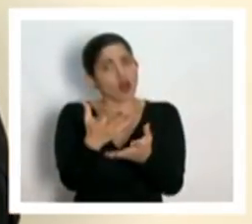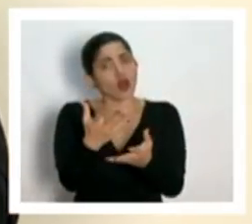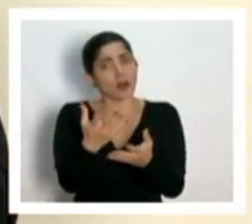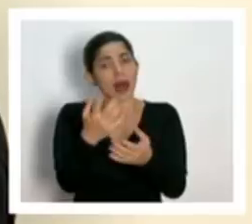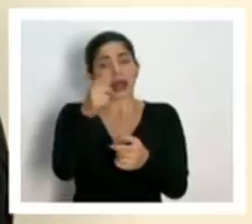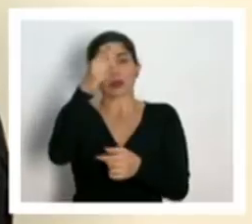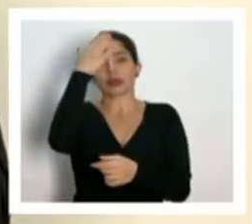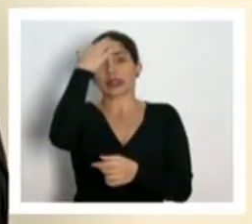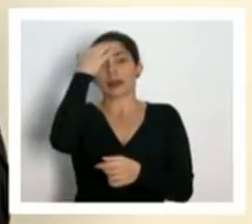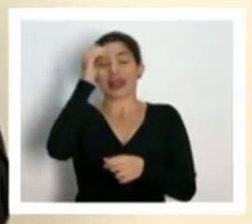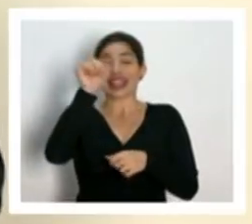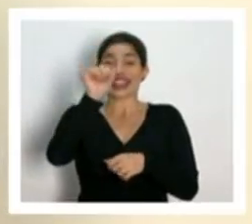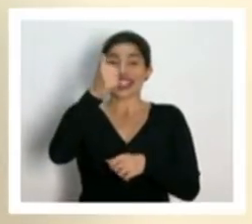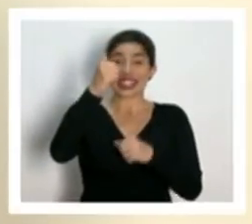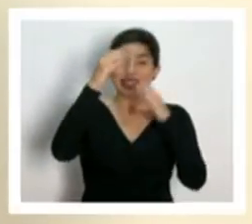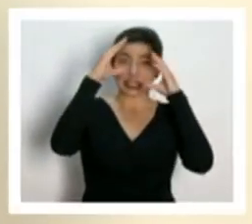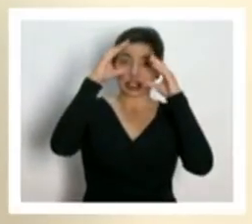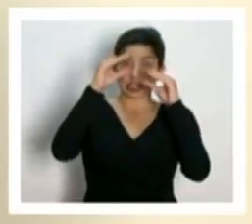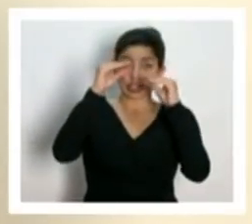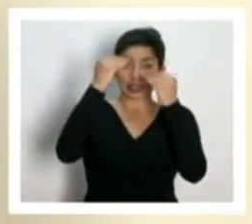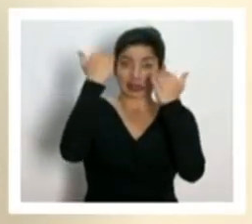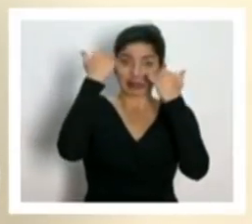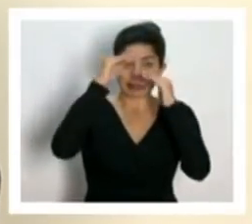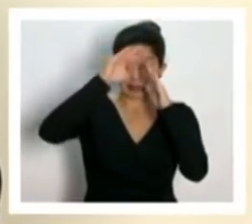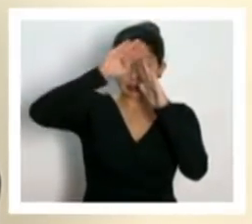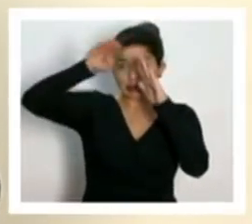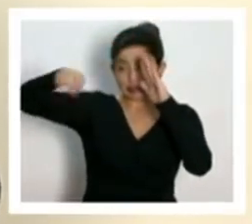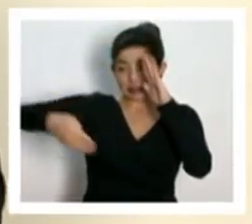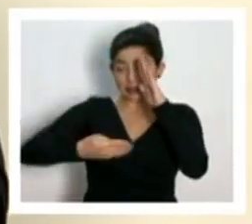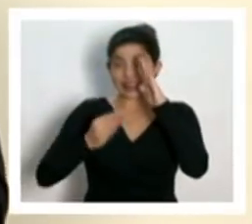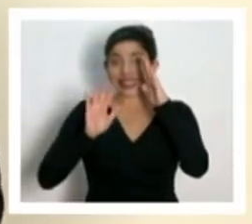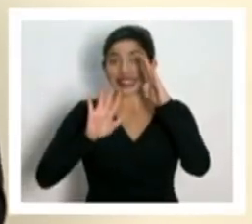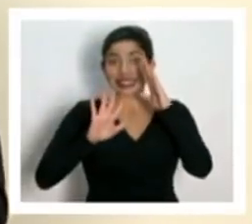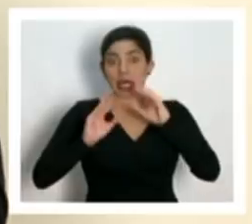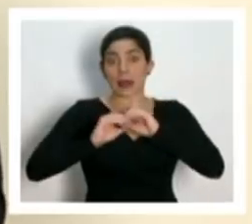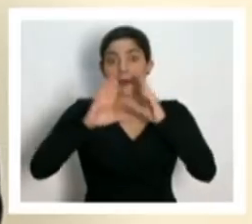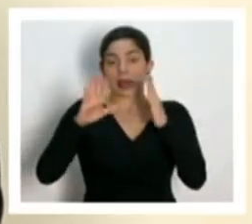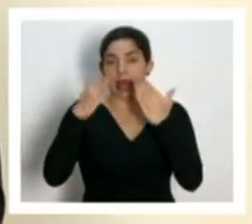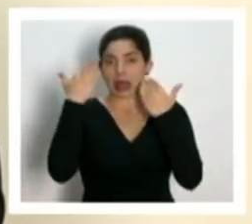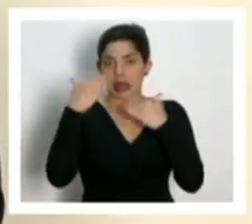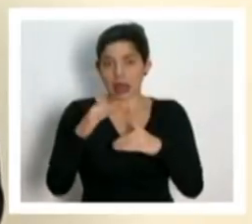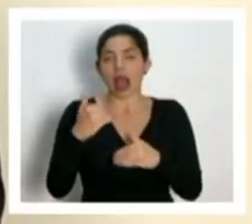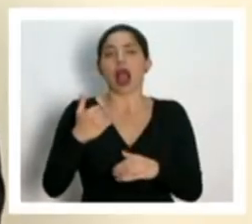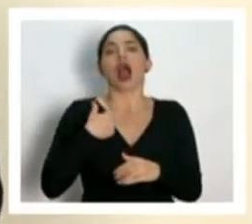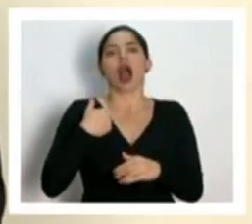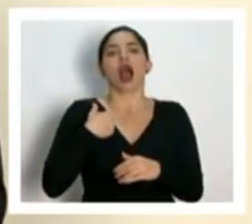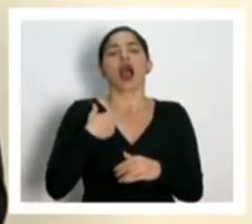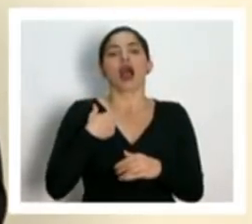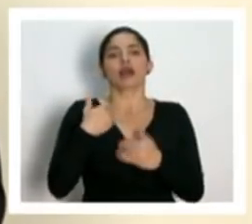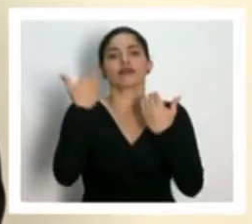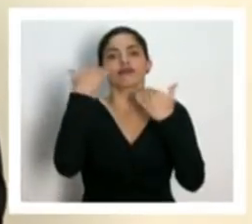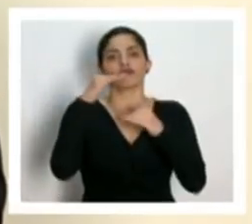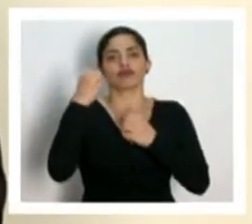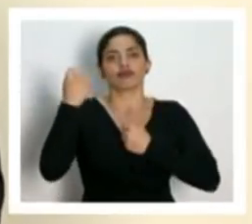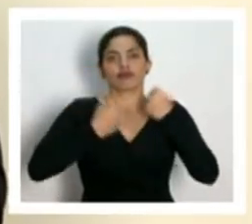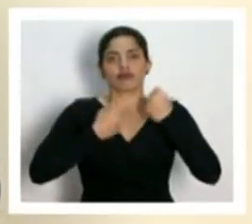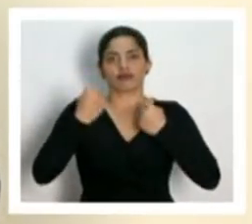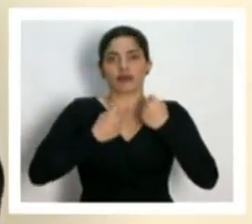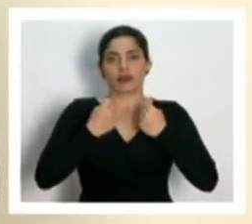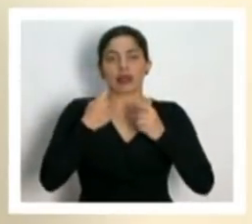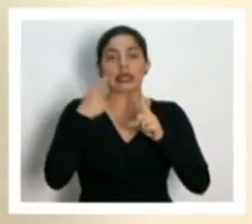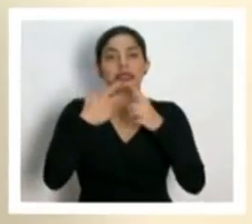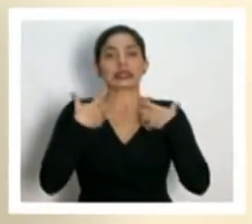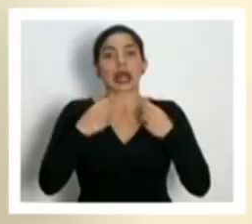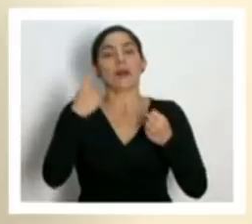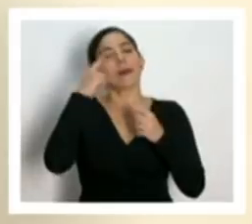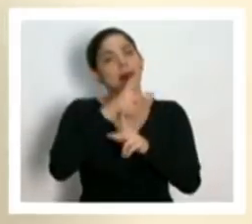10 pm a 5 am a partir del día de mañana hay una restricción vehicular sanitaria en función